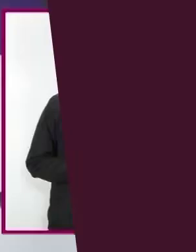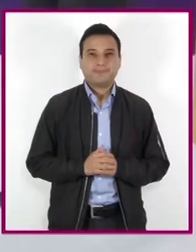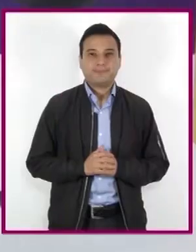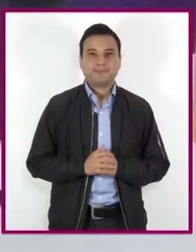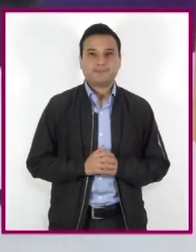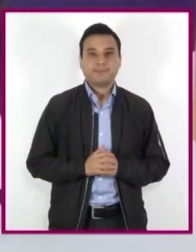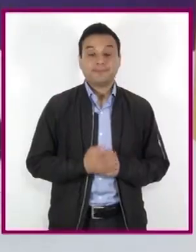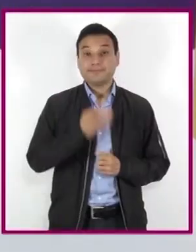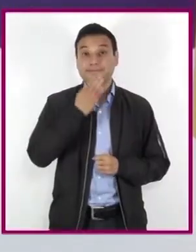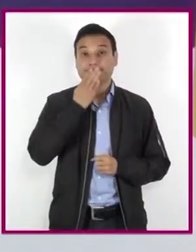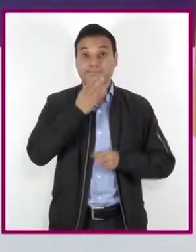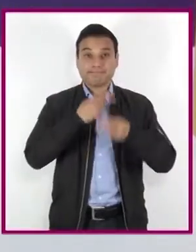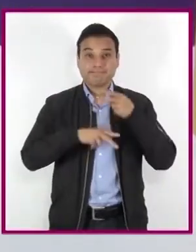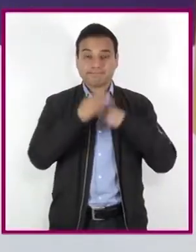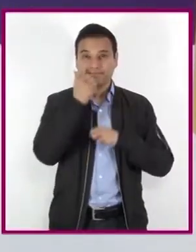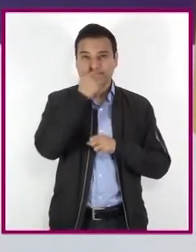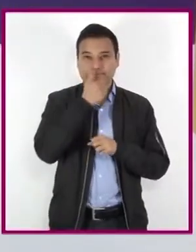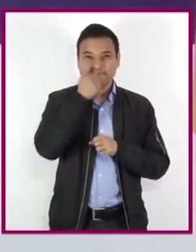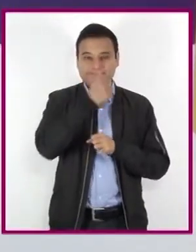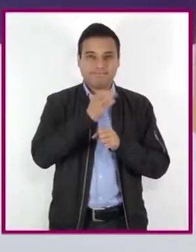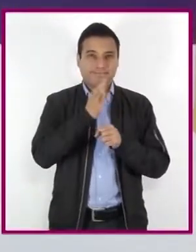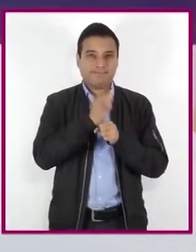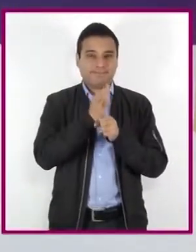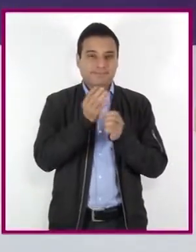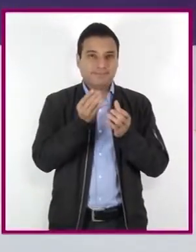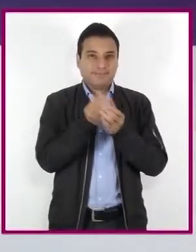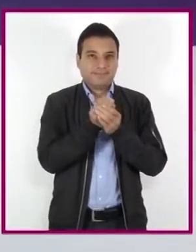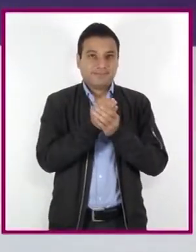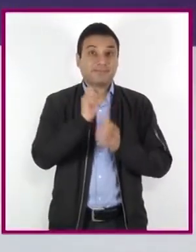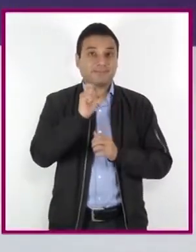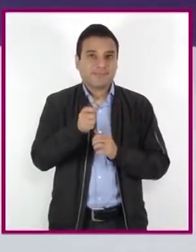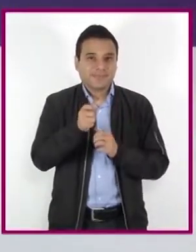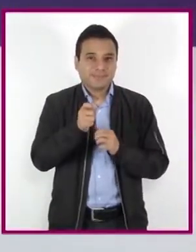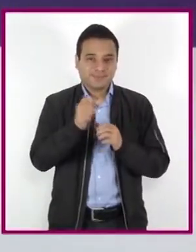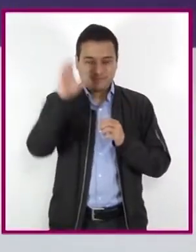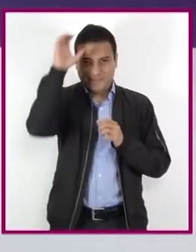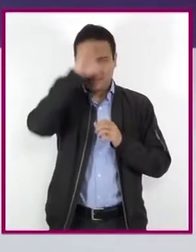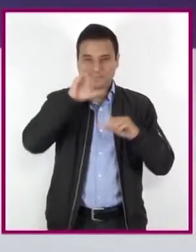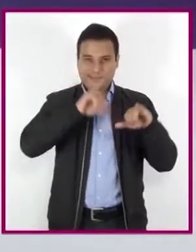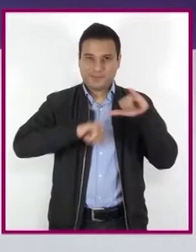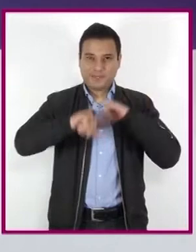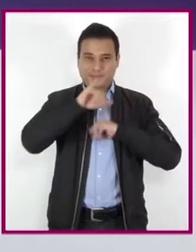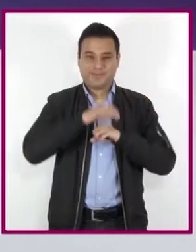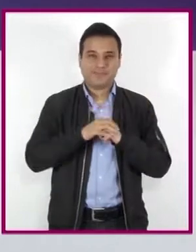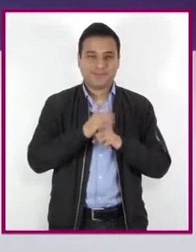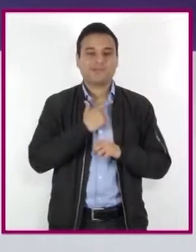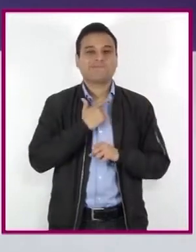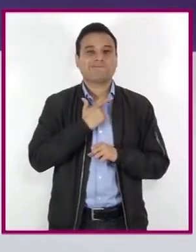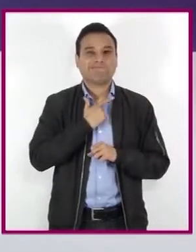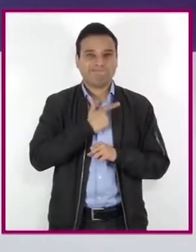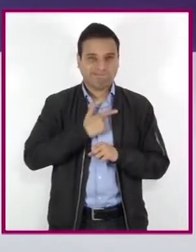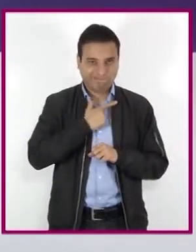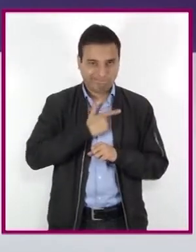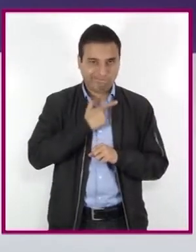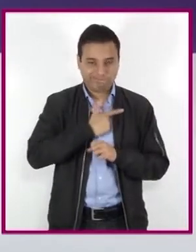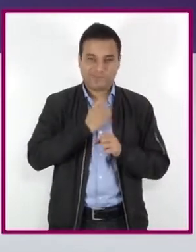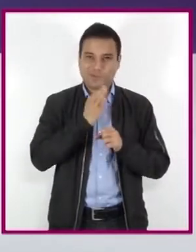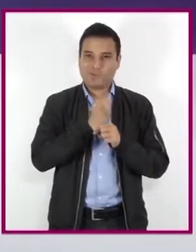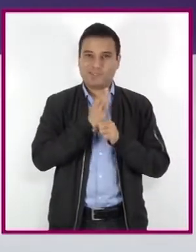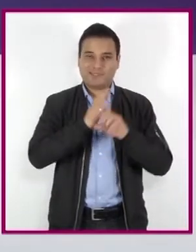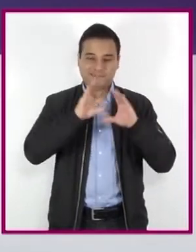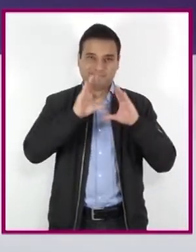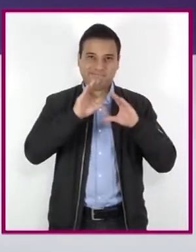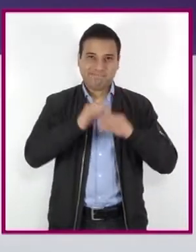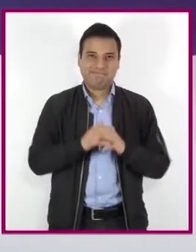Bienvenidos alumnas y alumnas a esta sesión de la asignatura de ciencias química. Es un placer estar con ustedes en esta